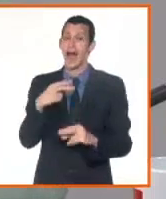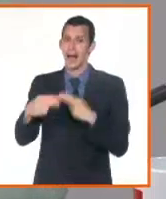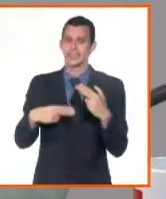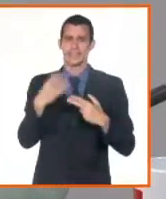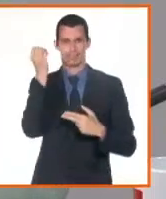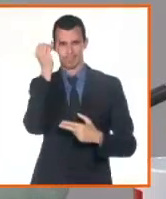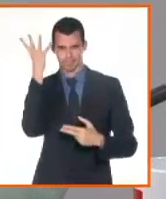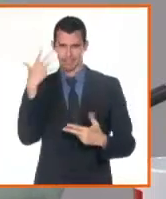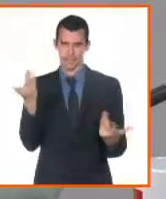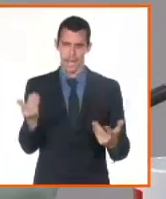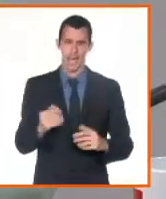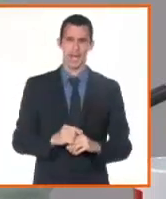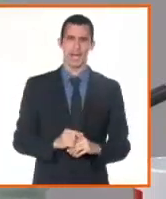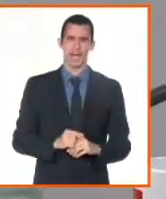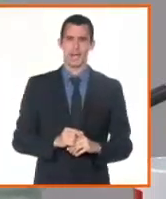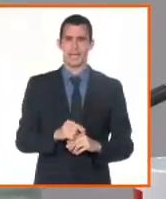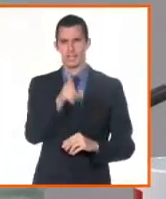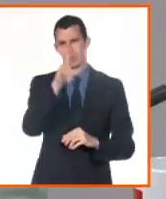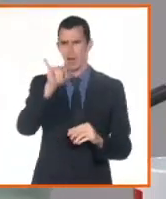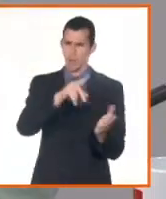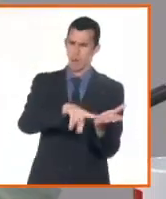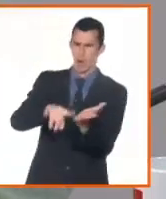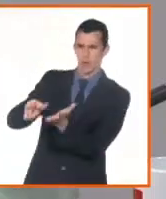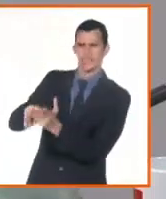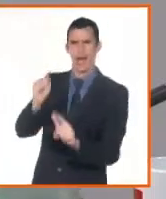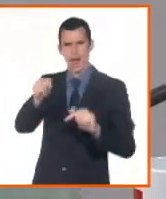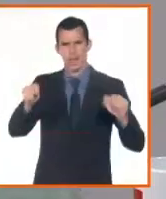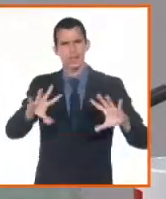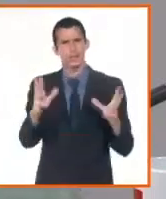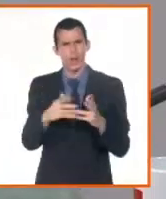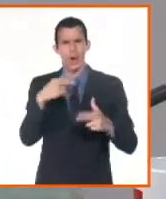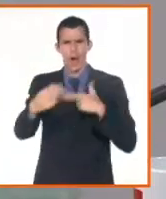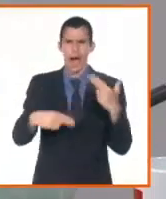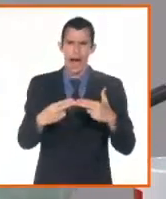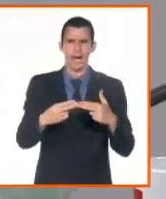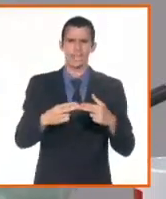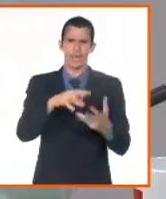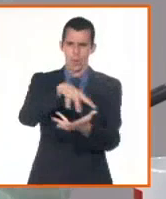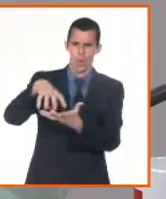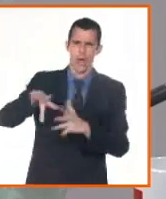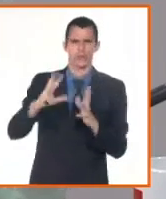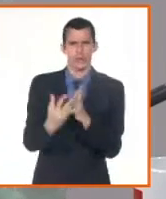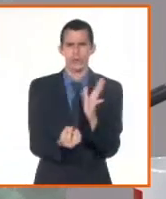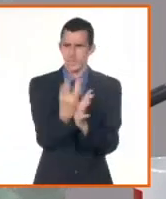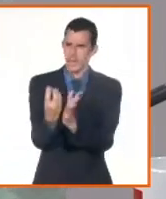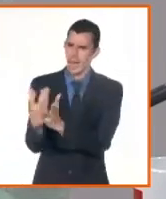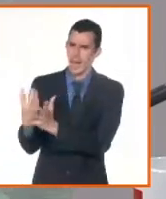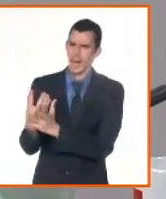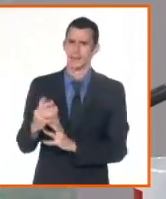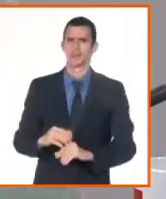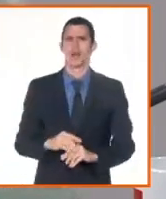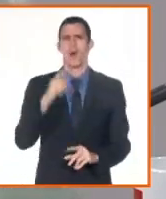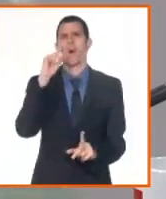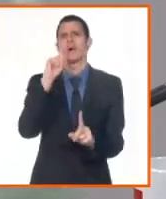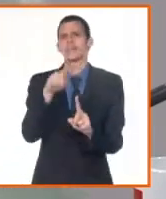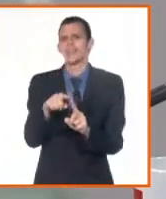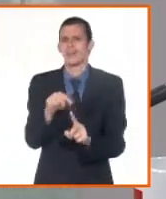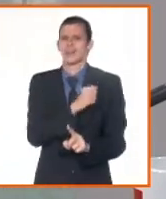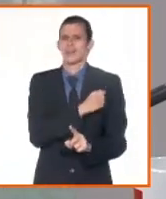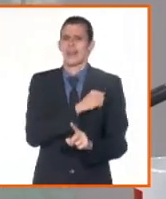país, en las distintas provincias, para poder dedicarle un esfuerzo mayor a la introducción de esos datos